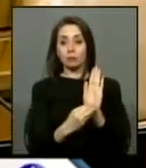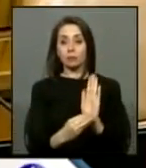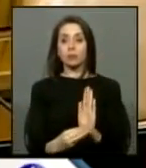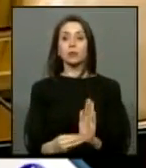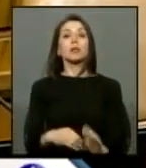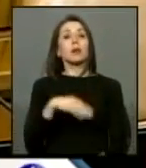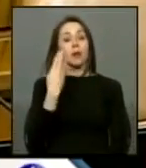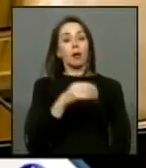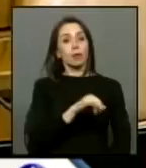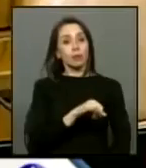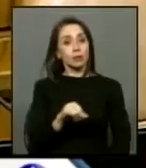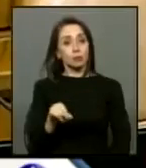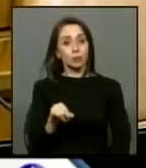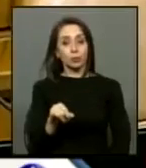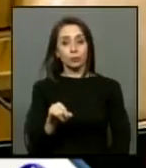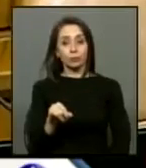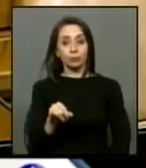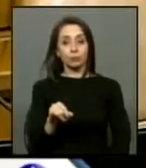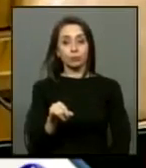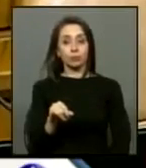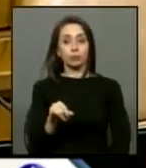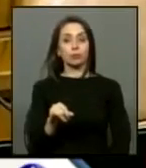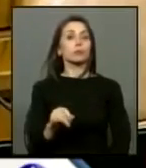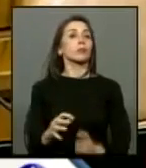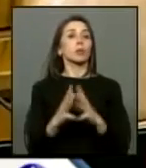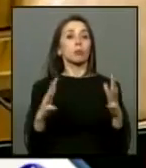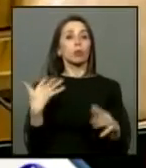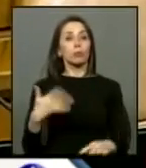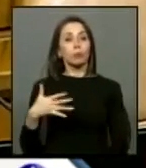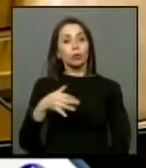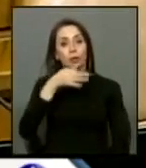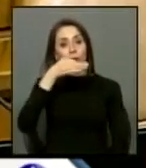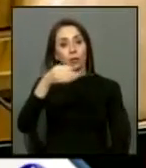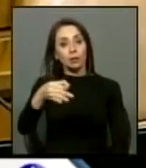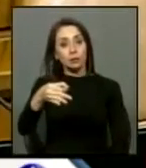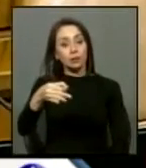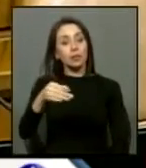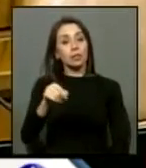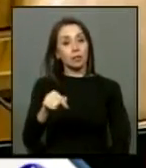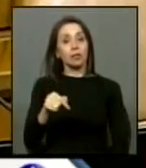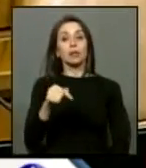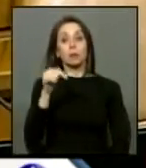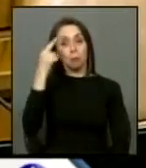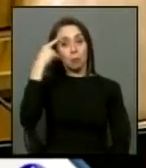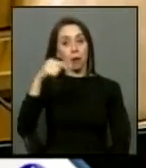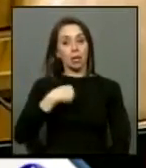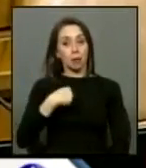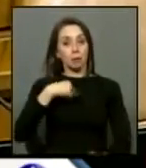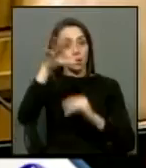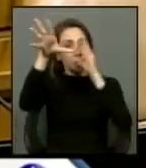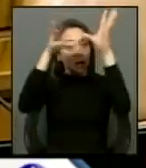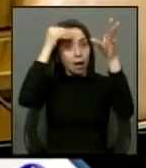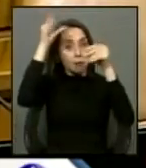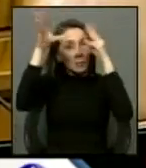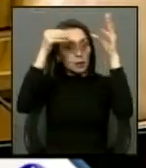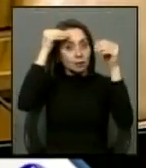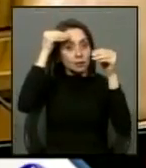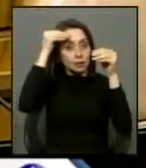luego es tremendamente importante señalar y yo quiero destacar acá porque para mí fue un aprendizaje